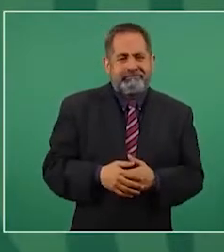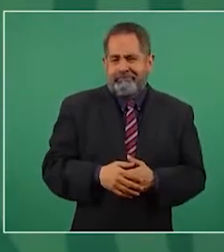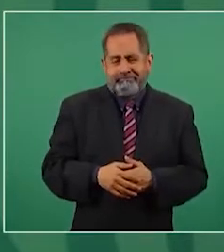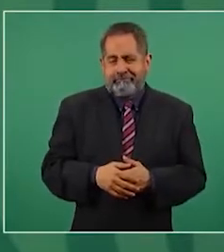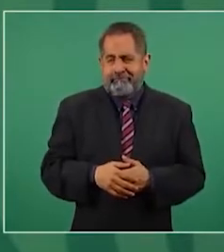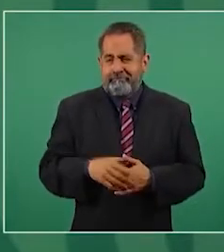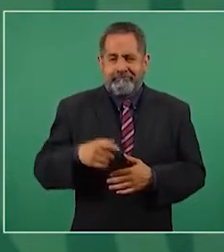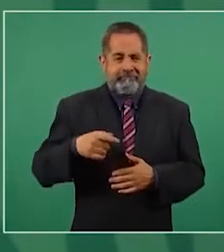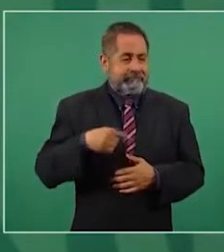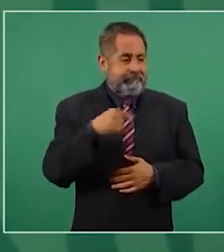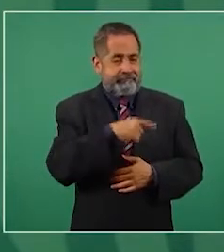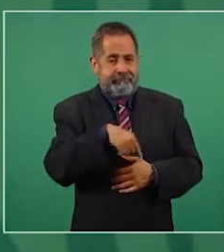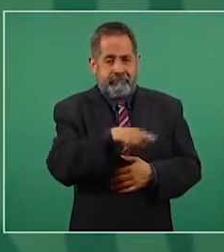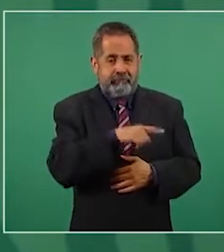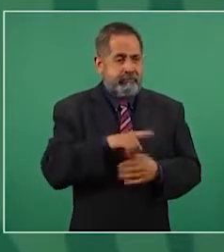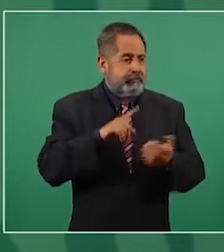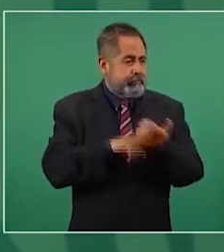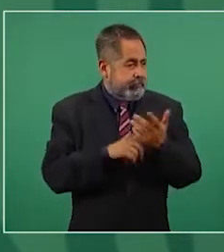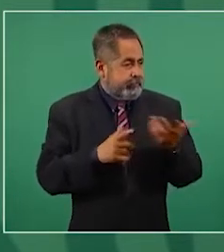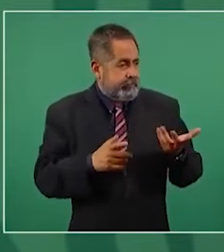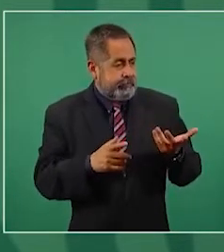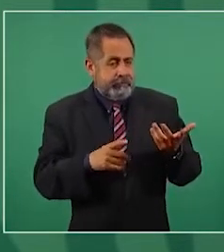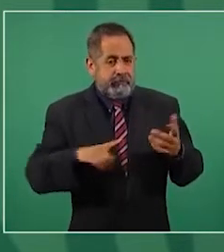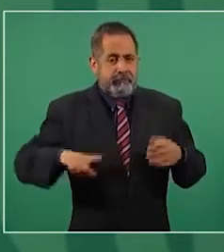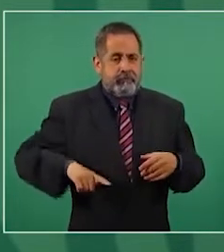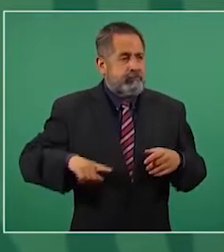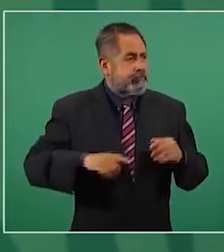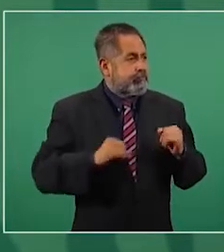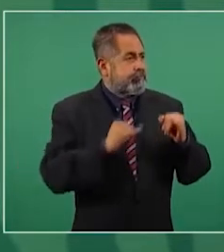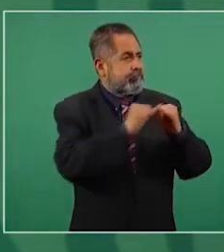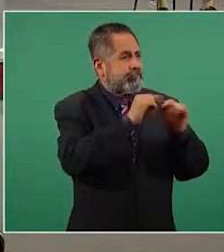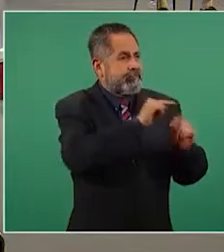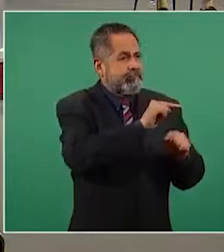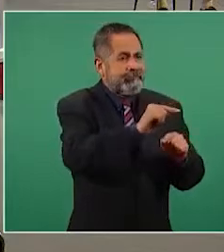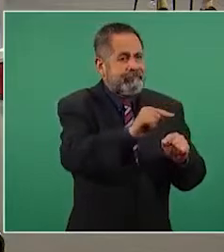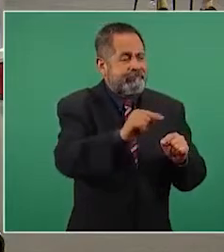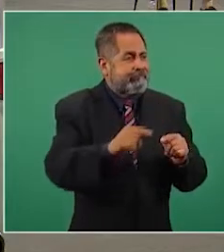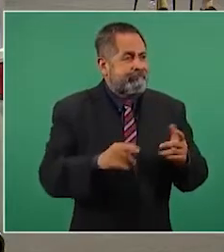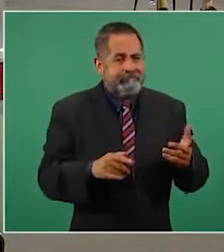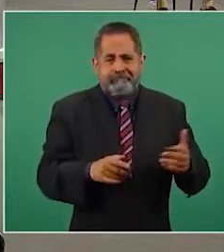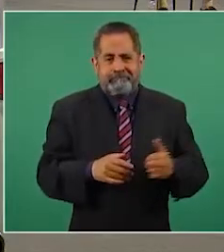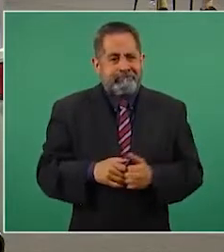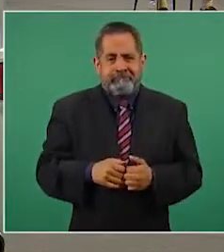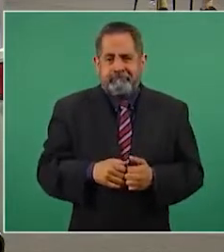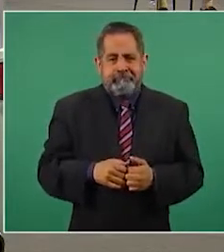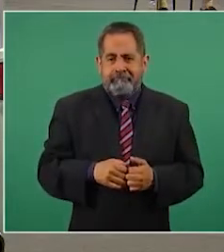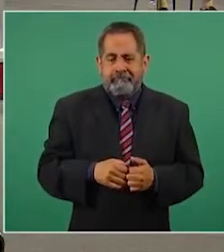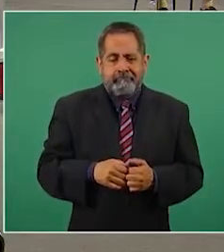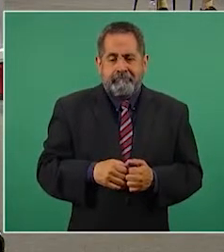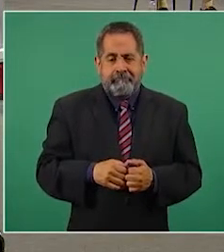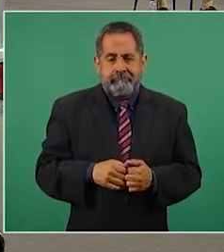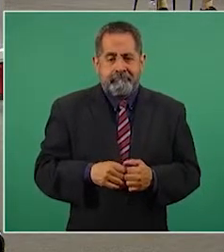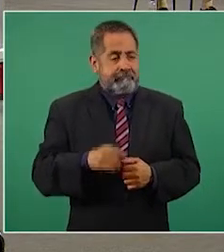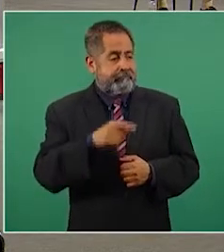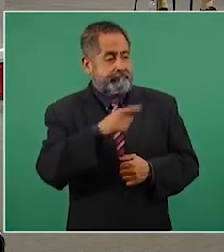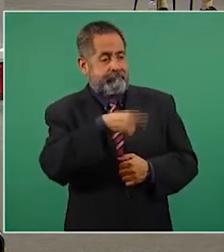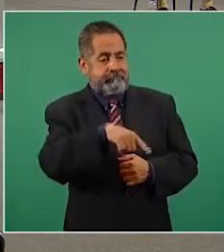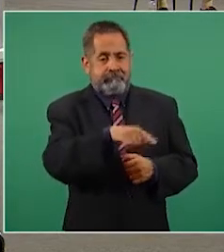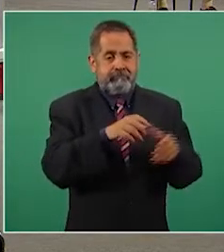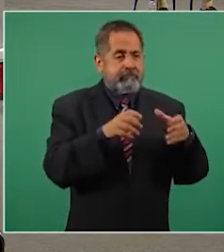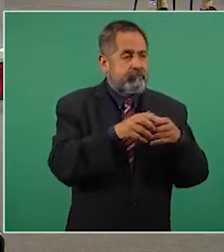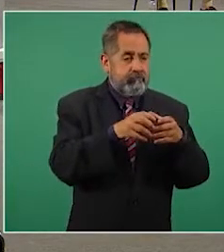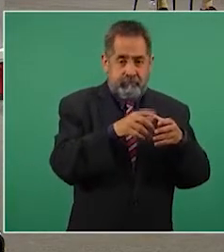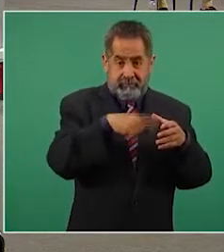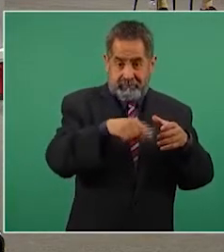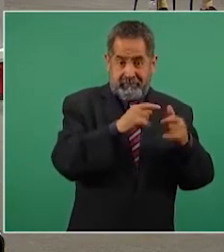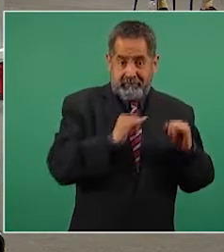un Estado sólo para servir